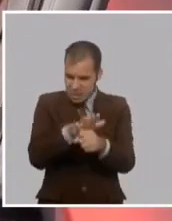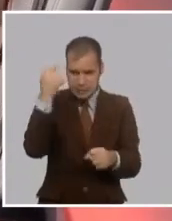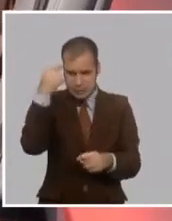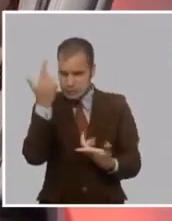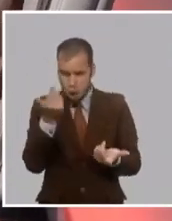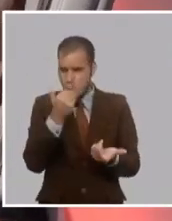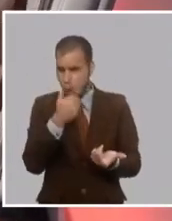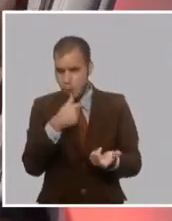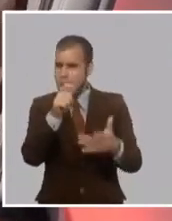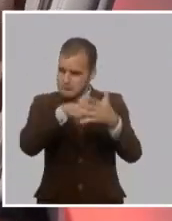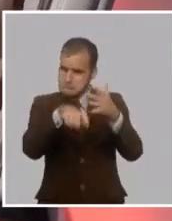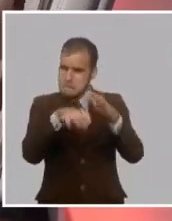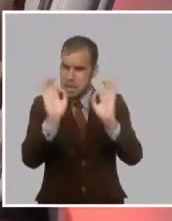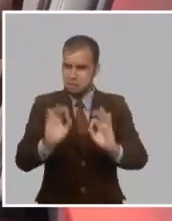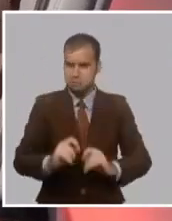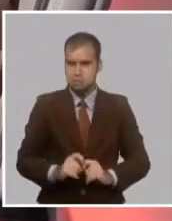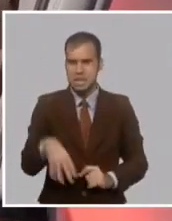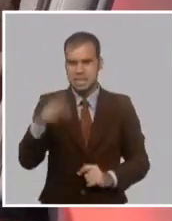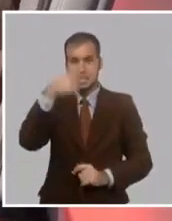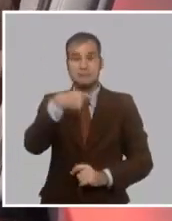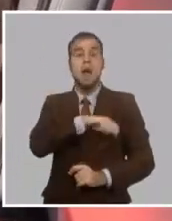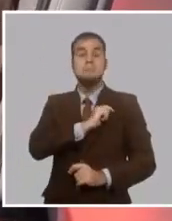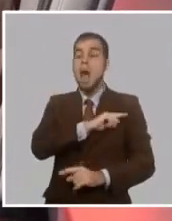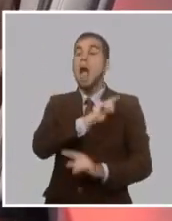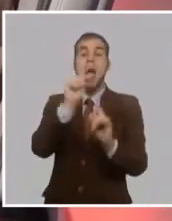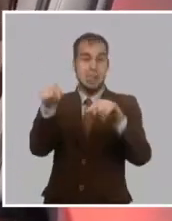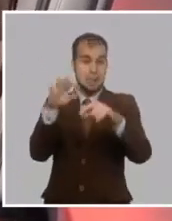la guerra y se proclama en España una primera república,